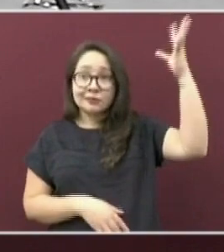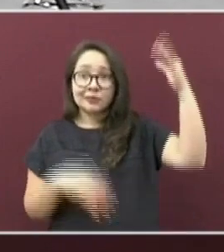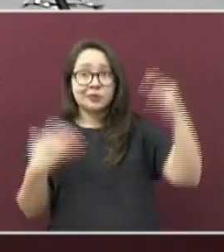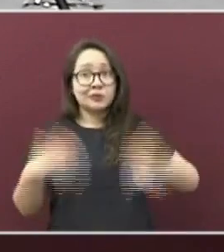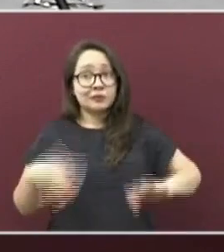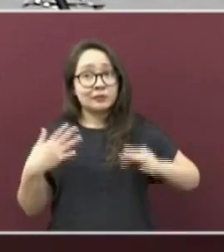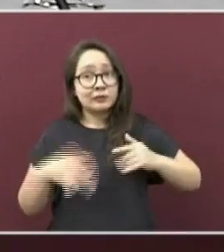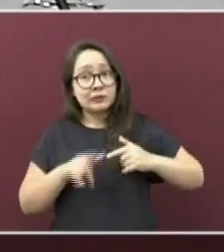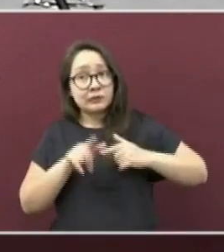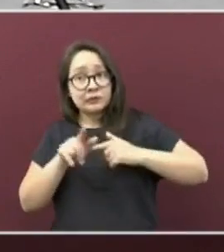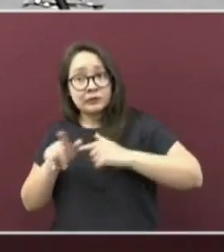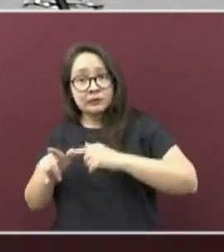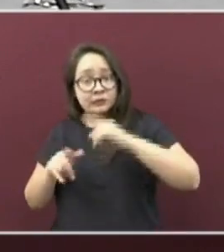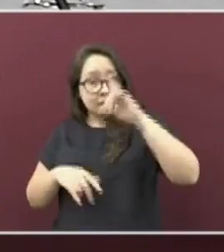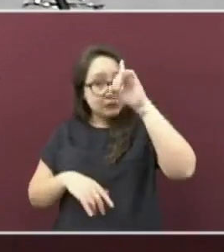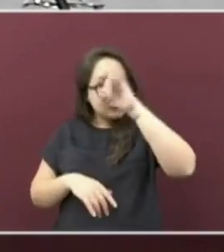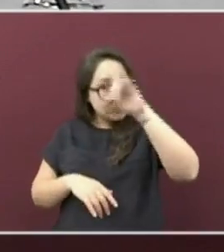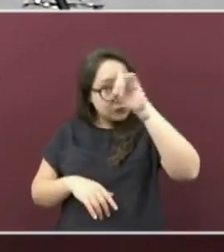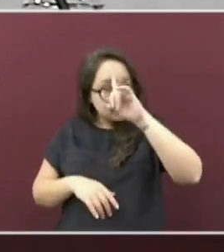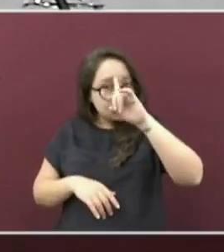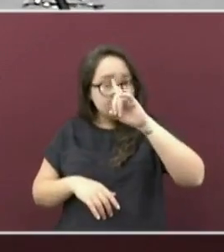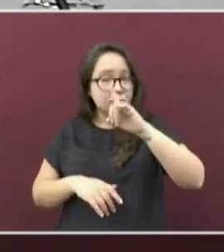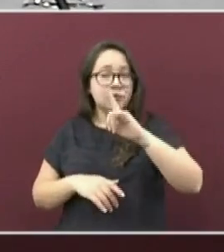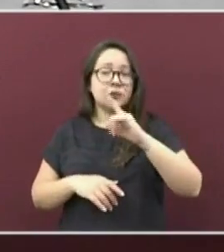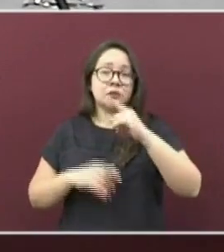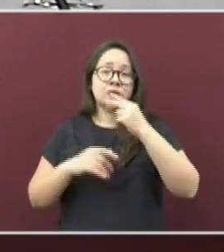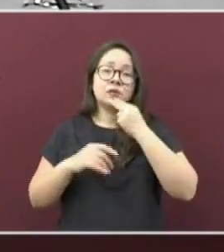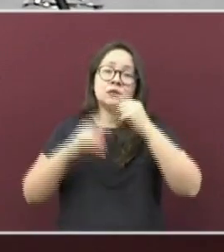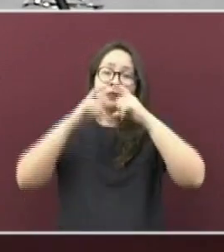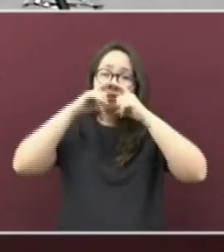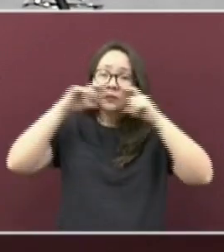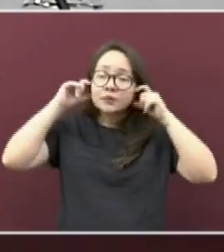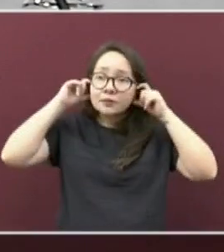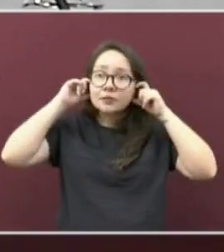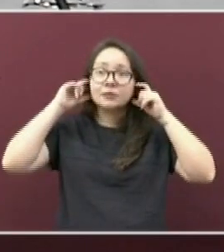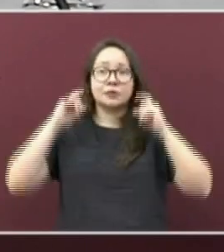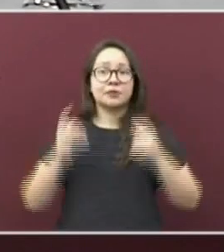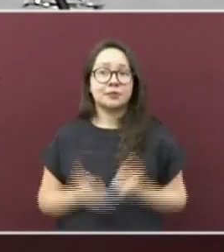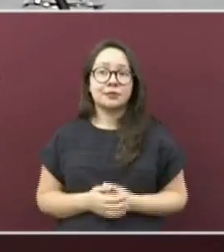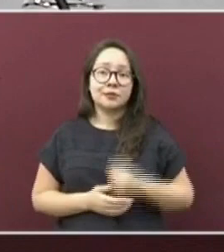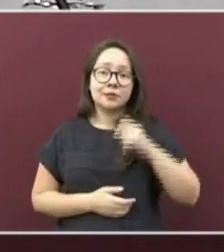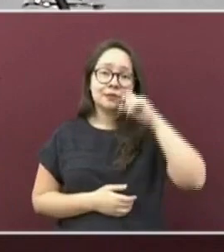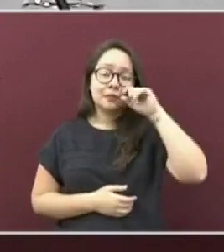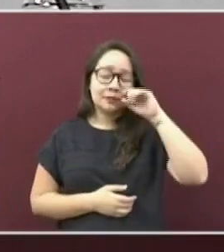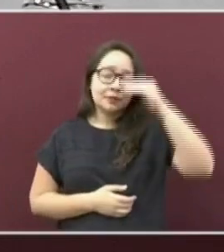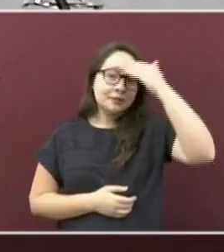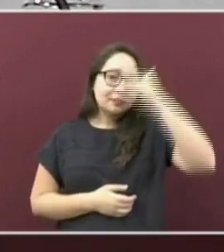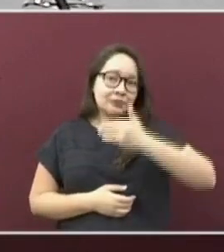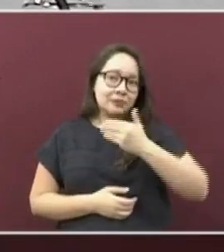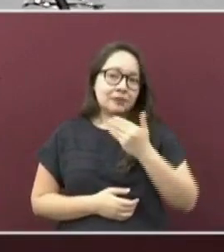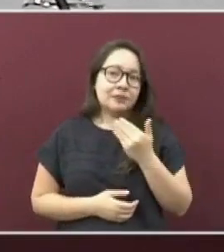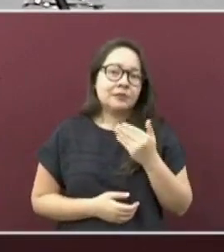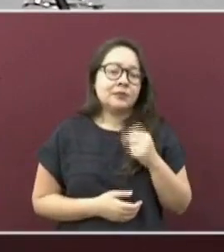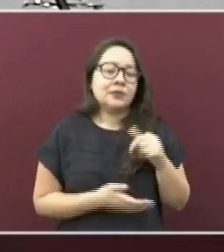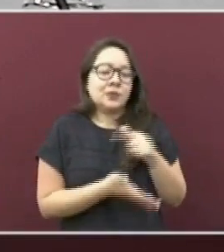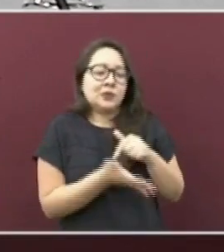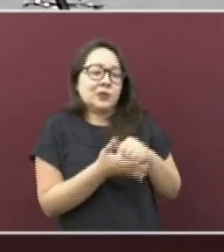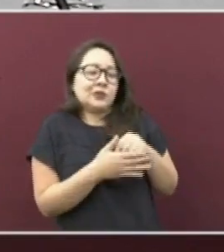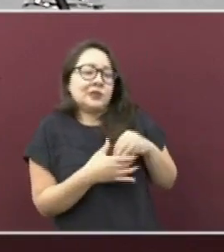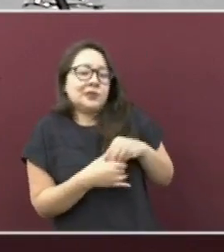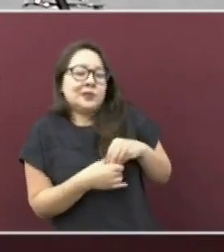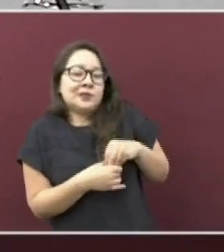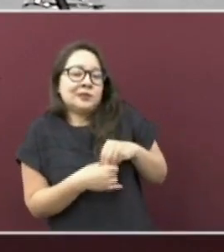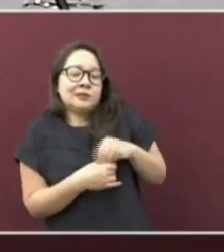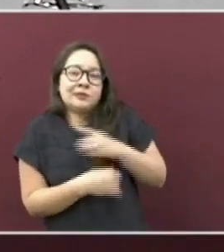continúa recomendando el uso del cubrebocas, sobre todo si comparte espacios cerrados,